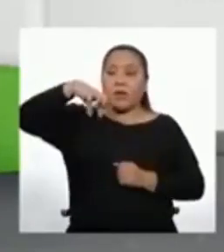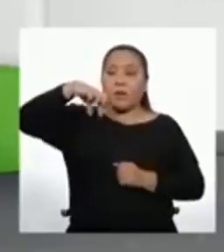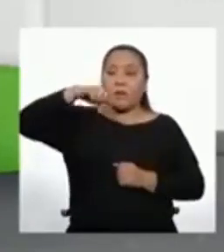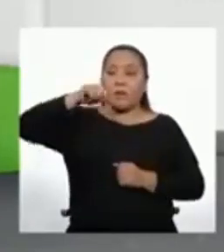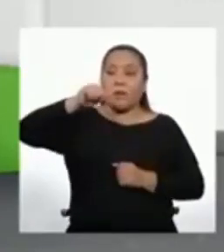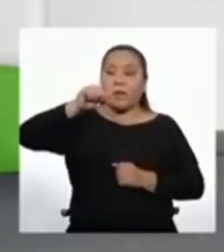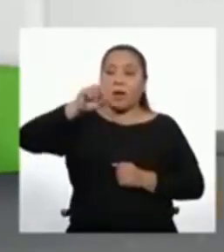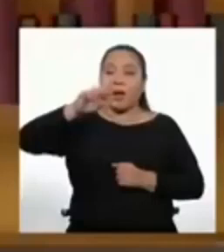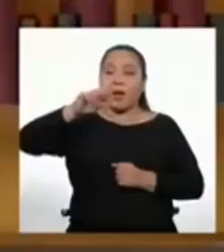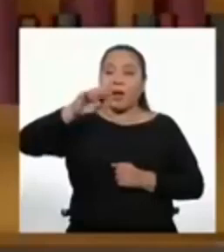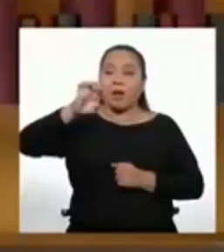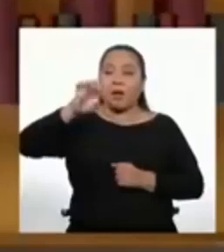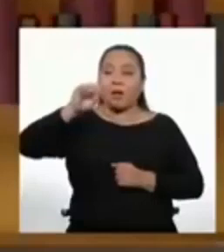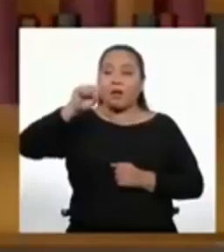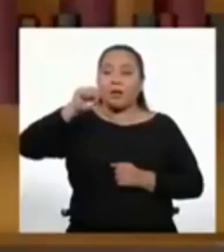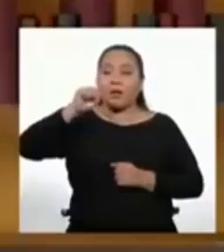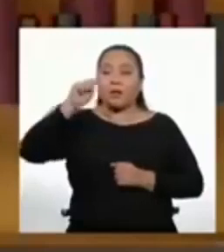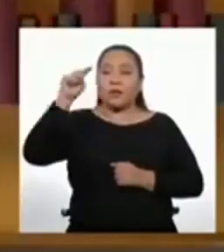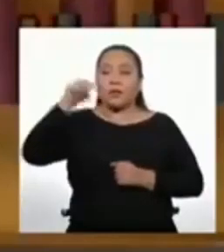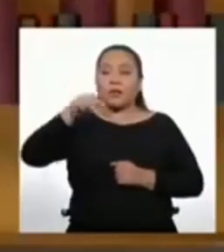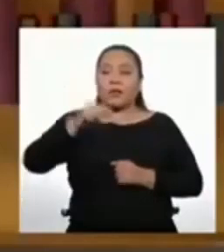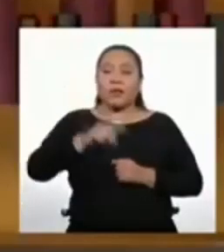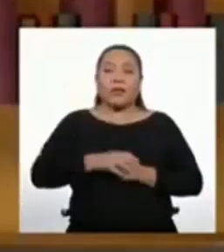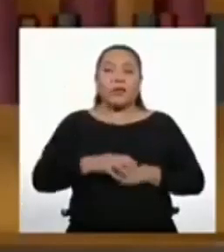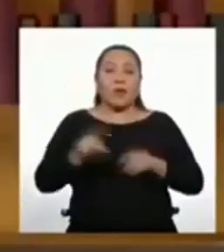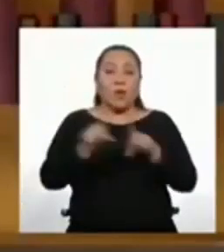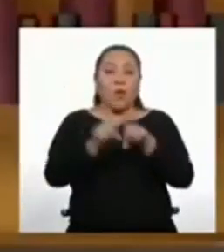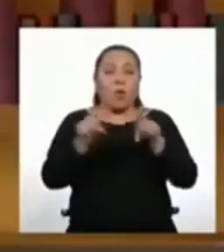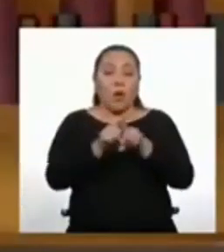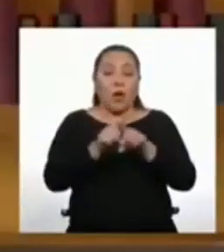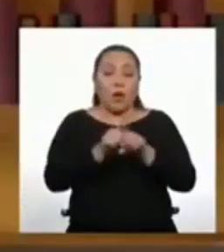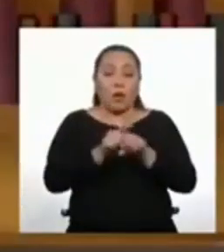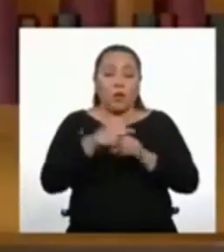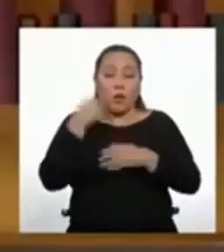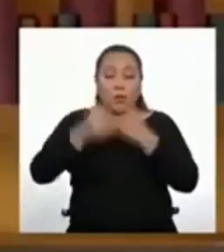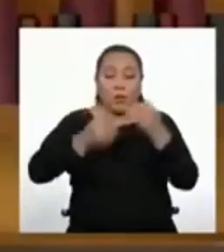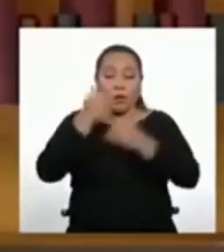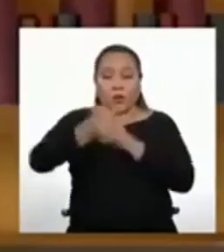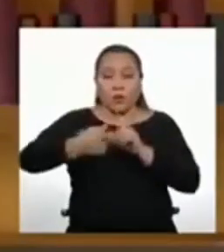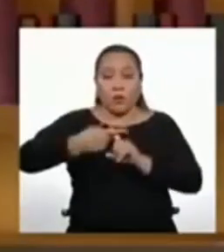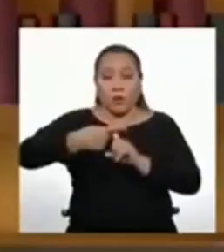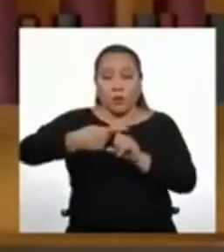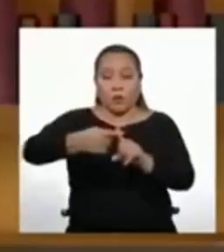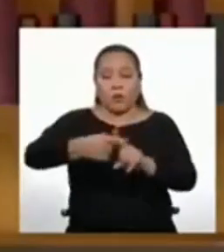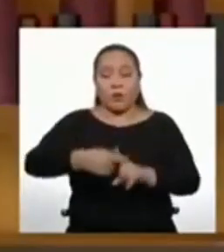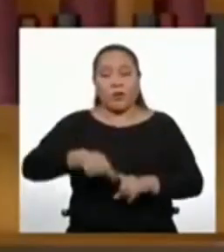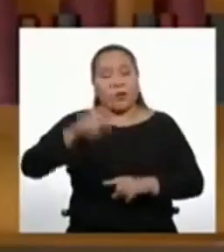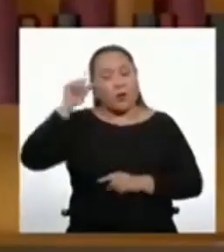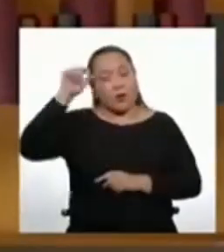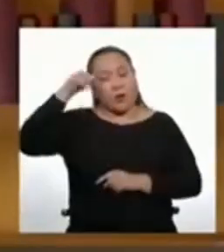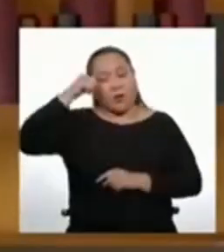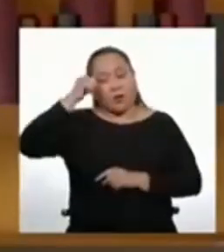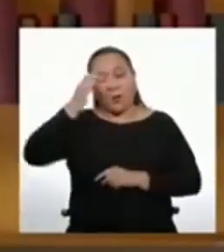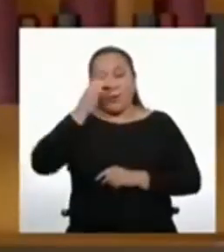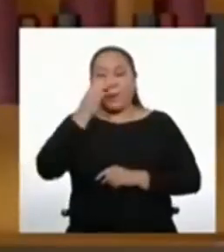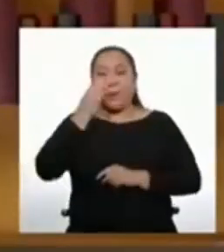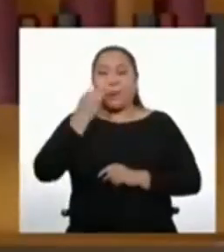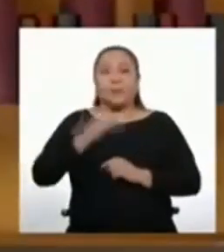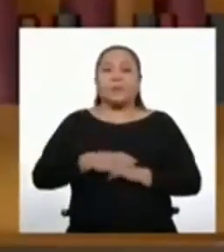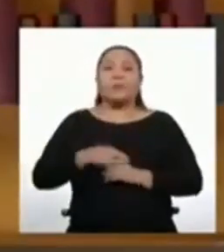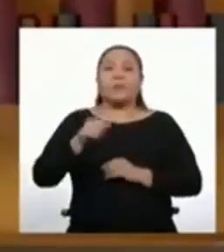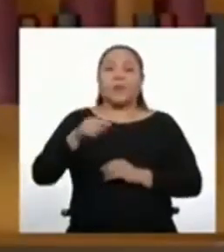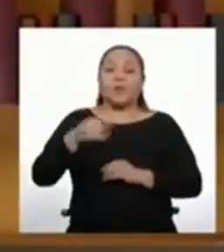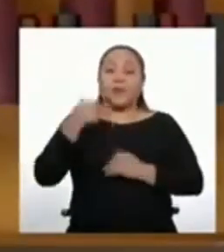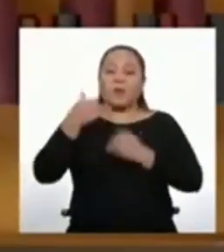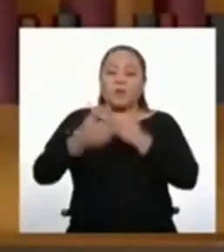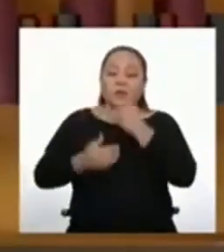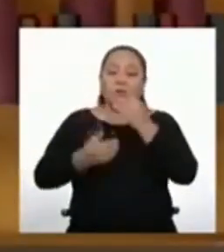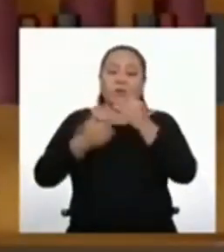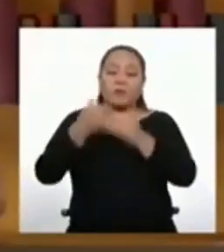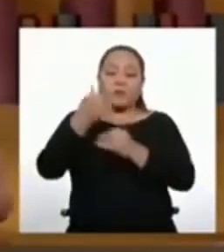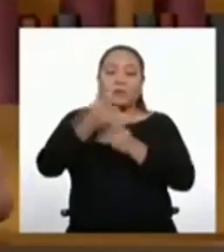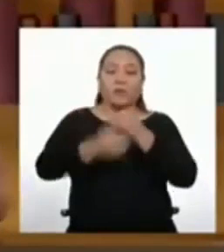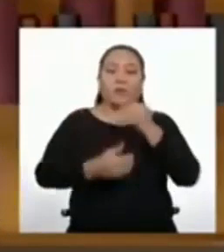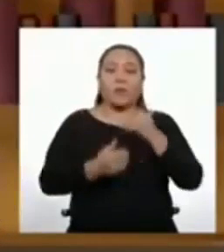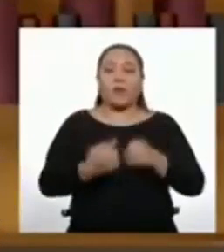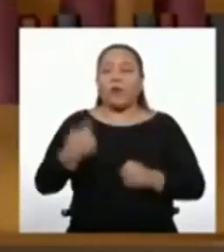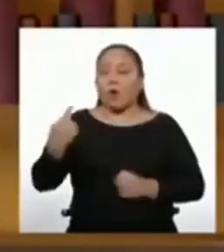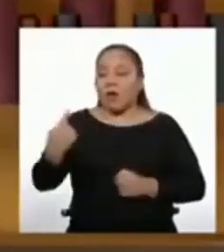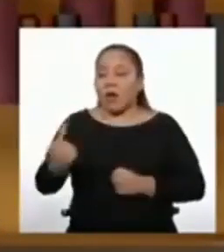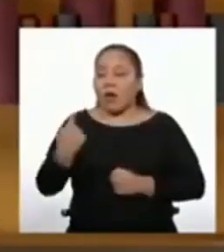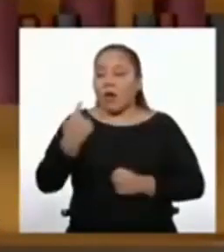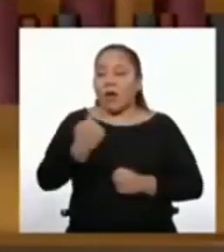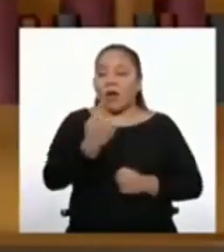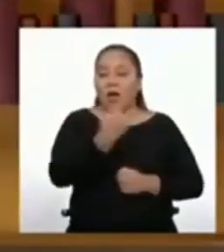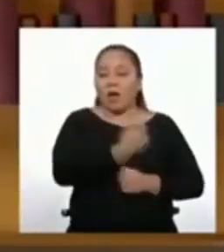progresión aritmética? ¡Interesante pregunta! Recordemos que un conjunto de números está en progresión aritmética cuando